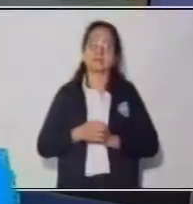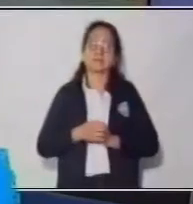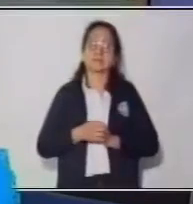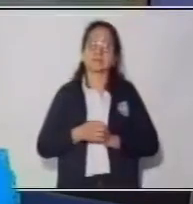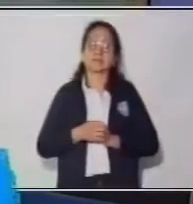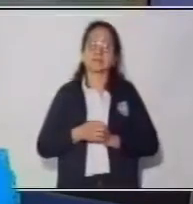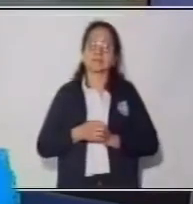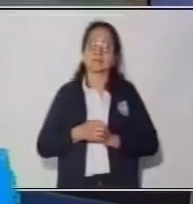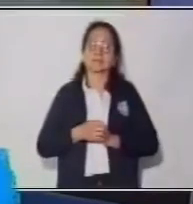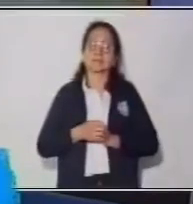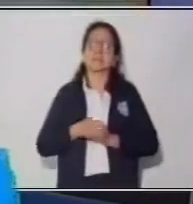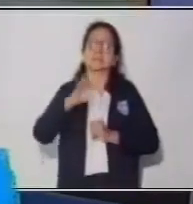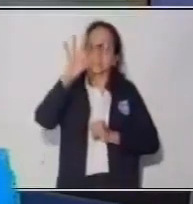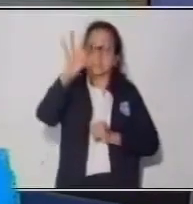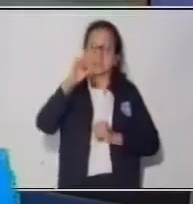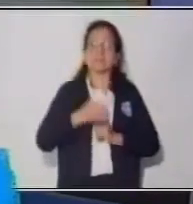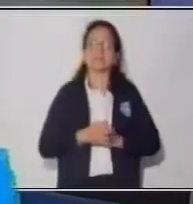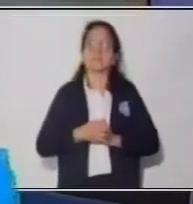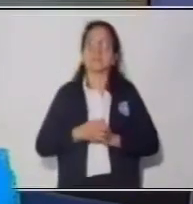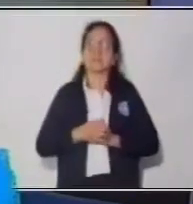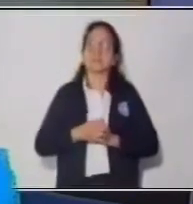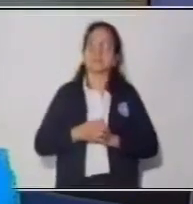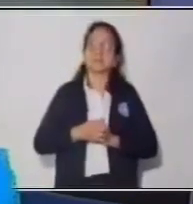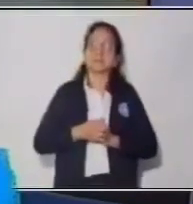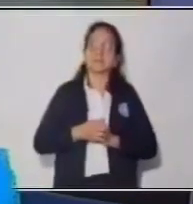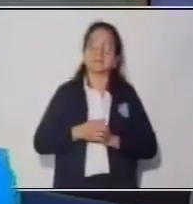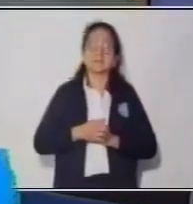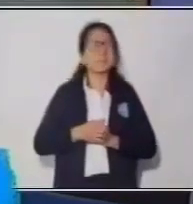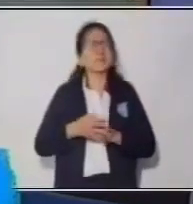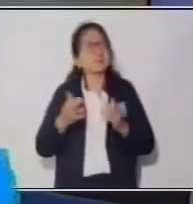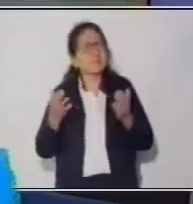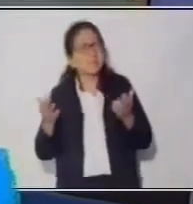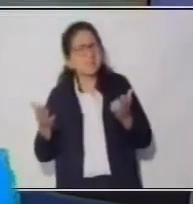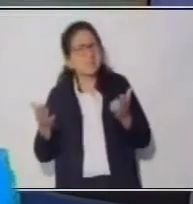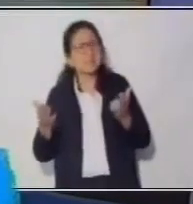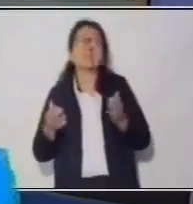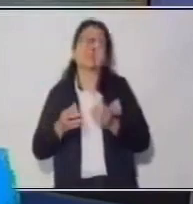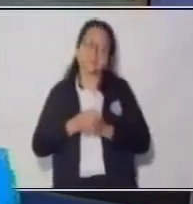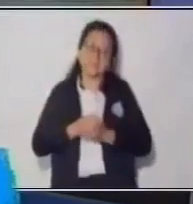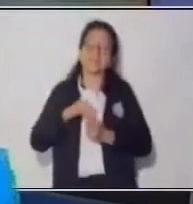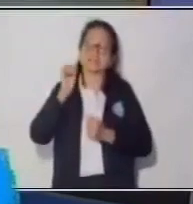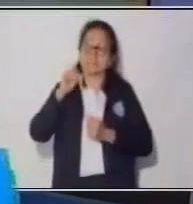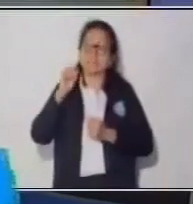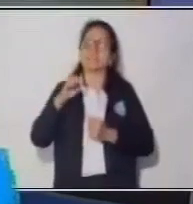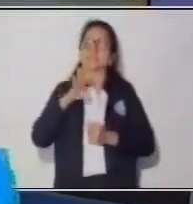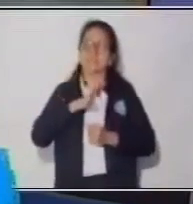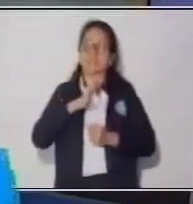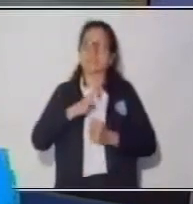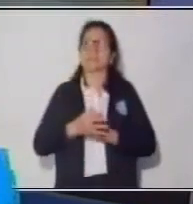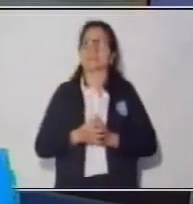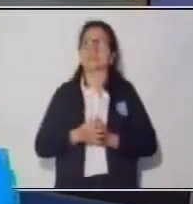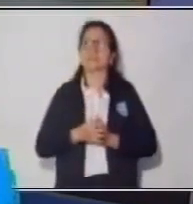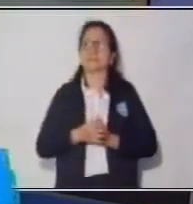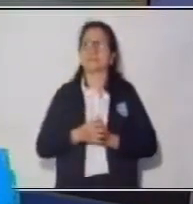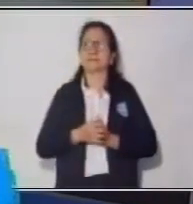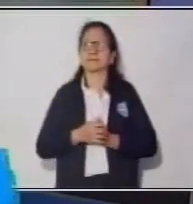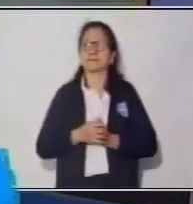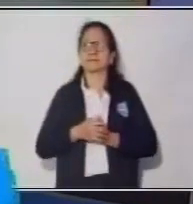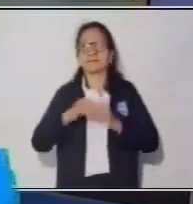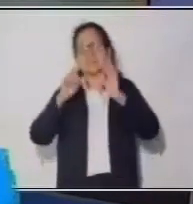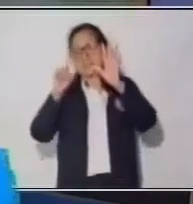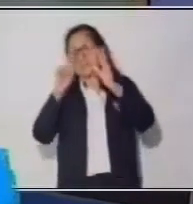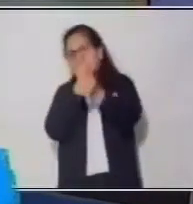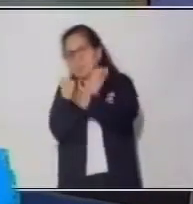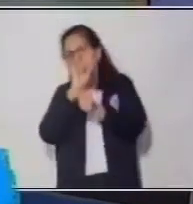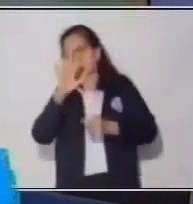el 3. Muy bien. ¿Por qué? Se da 10. Excelente. 6 por 5,